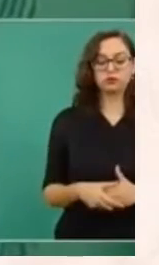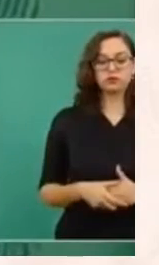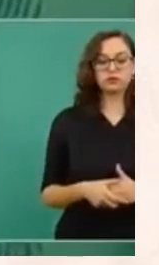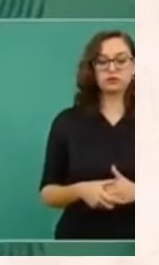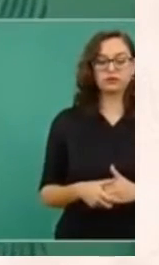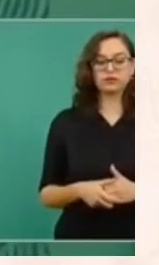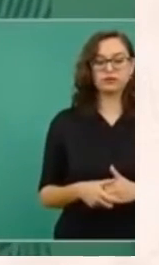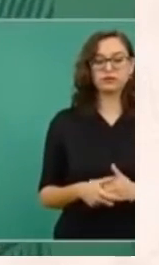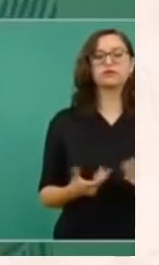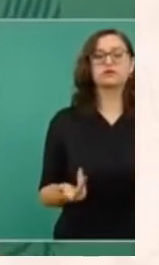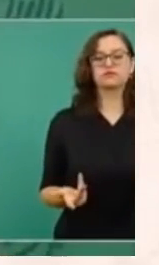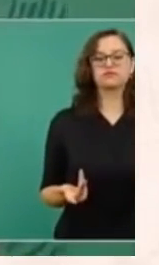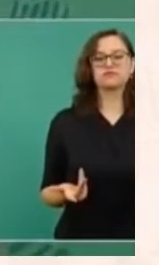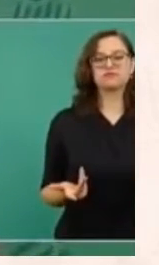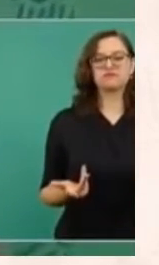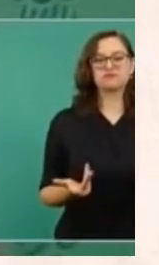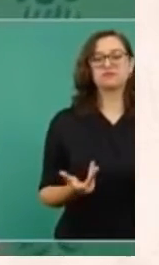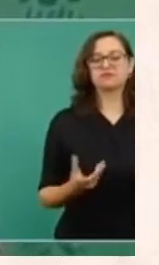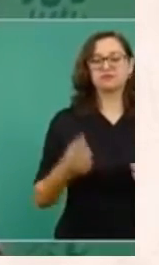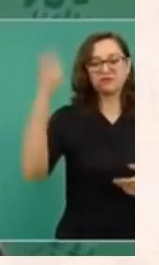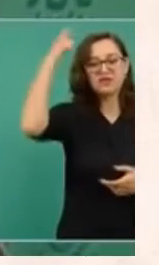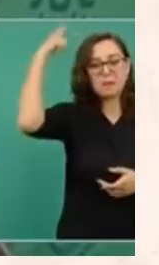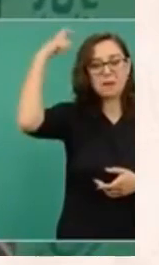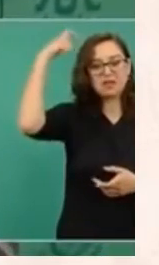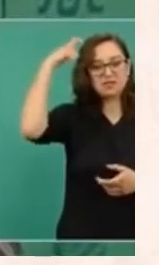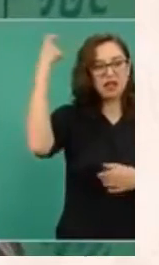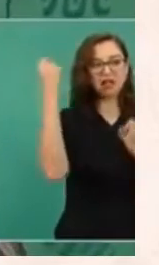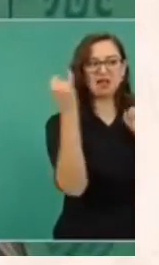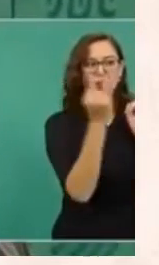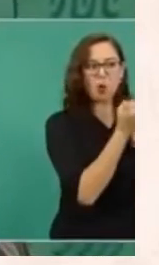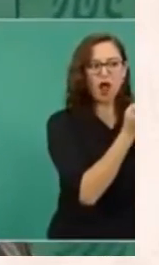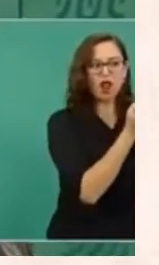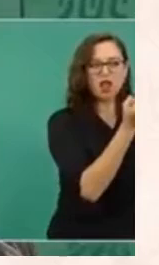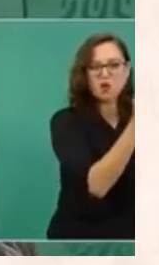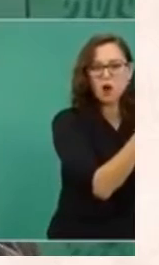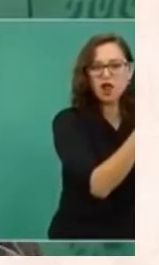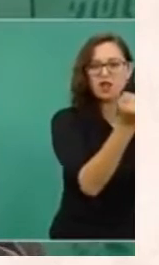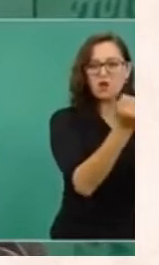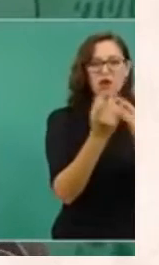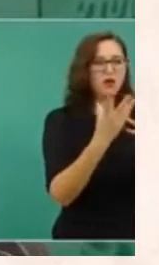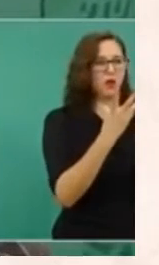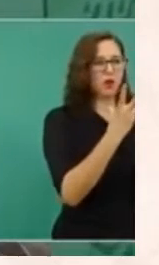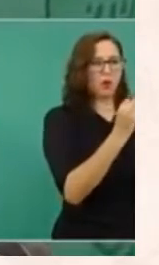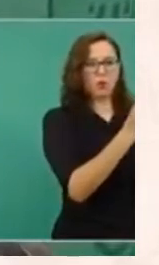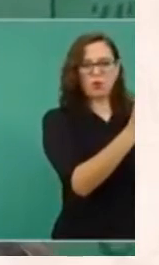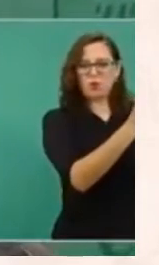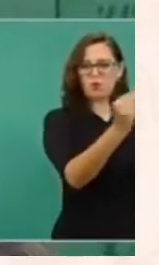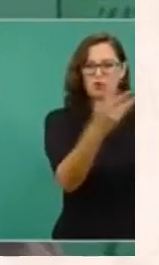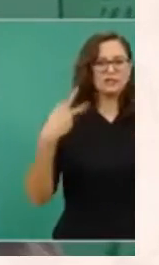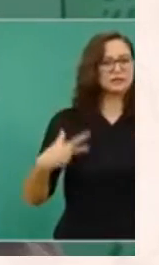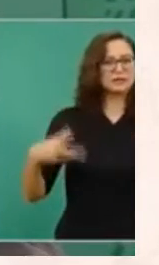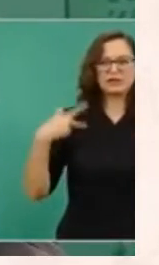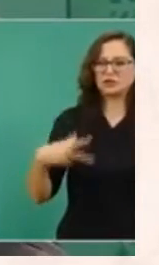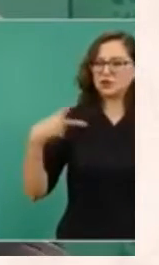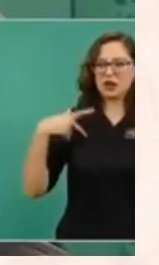Así piensan muchos. Es un pensamiento extendido,